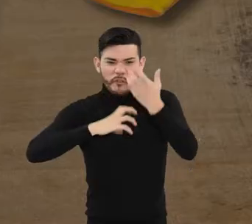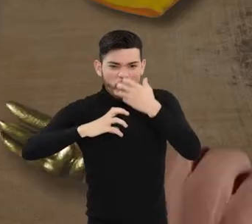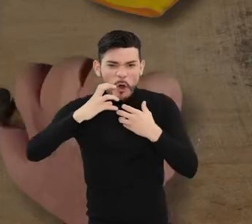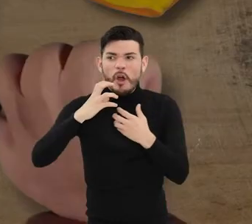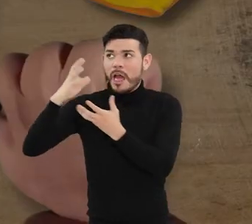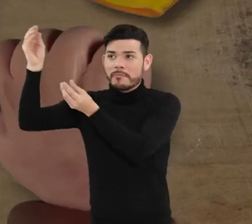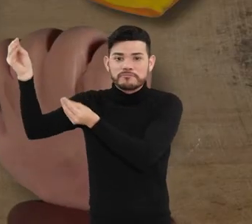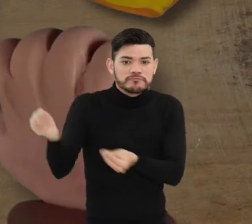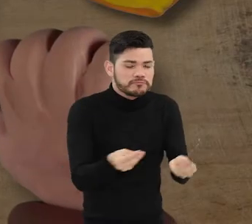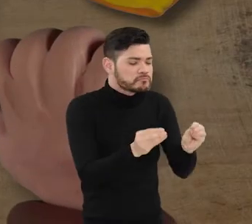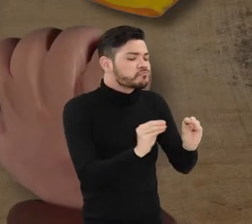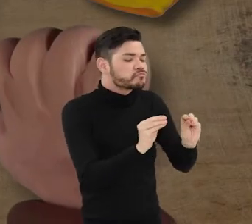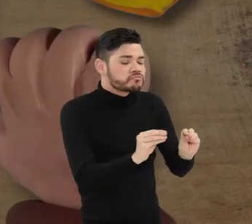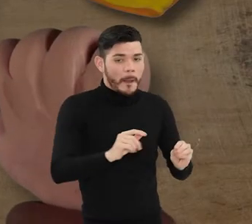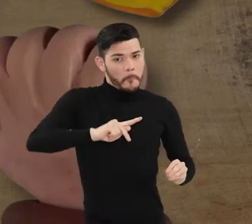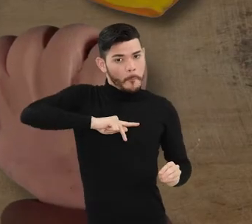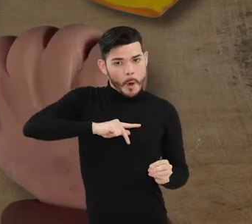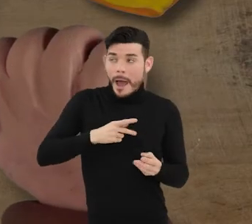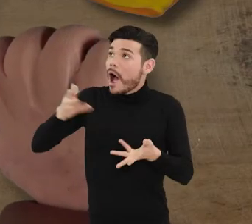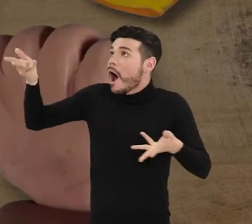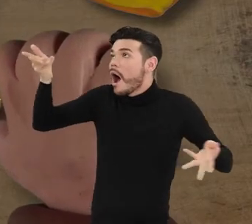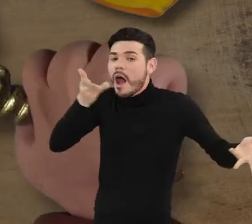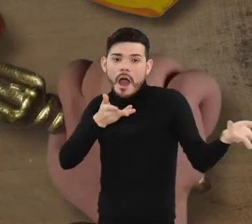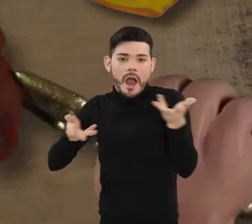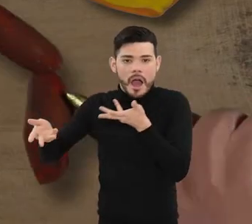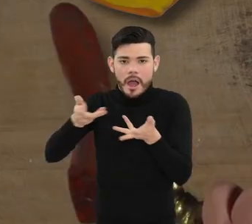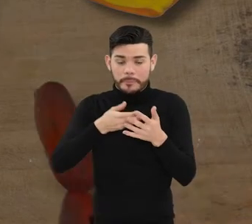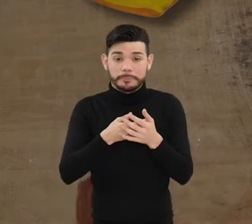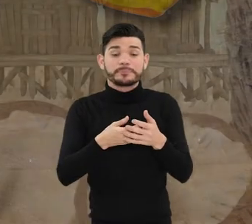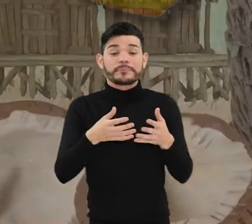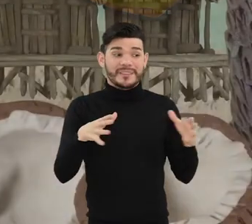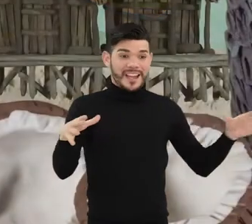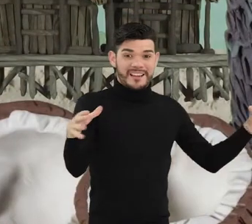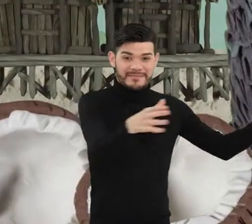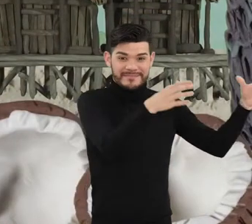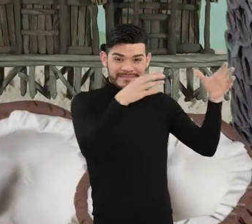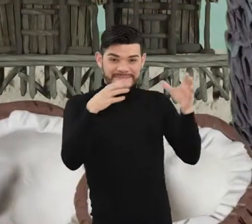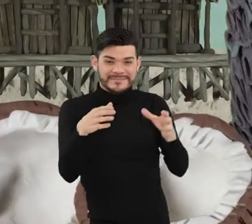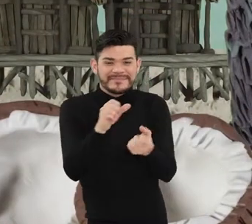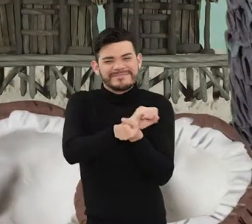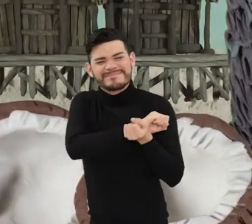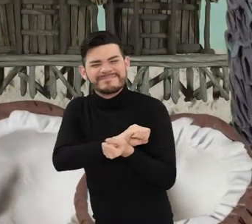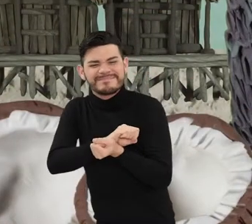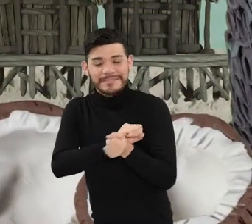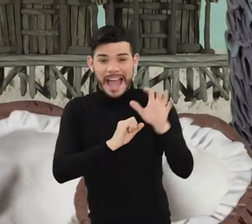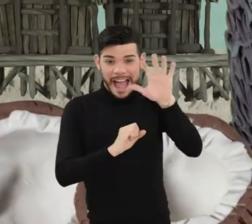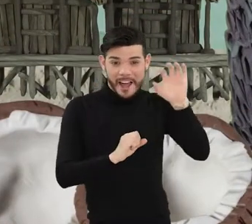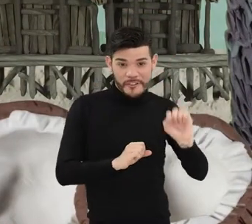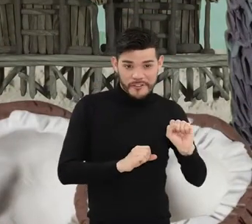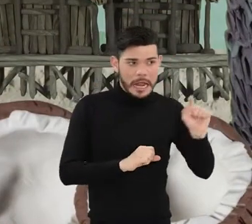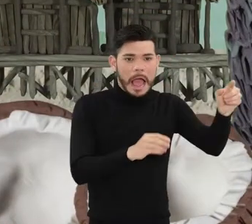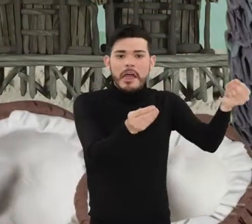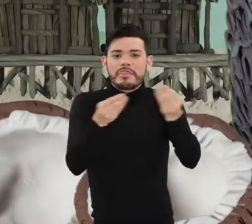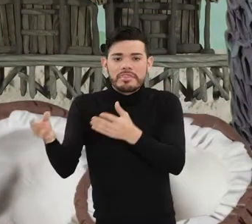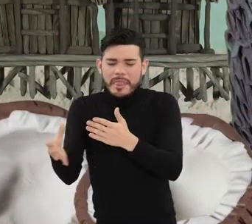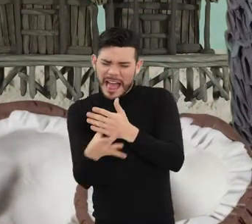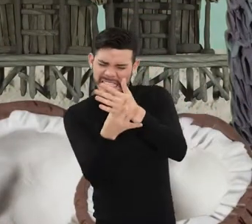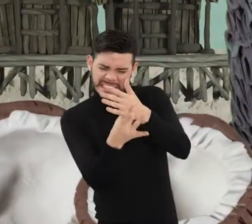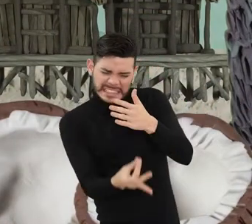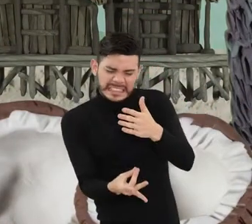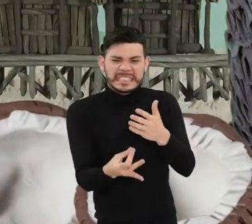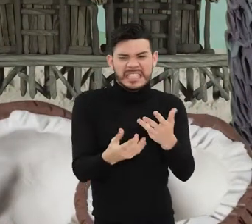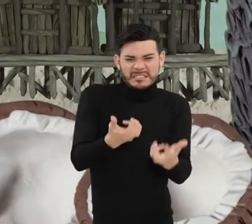y compartieron sus propias preparaciones. Los africanos traídos como esclavos al territorio aportaron las